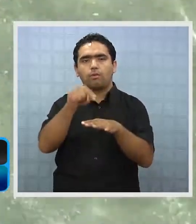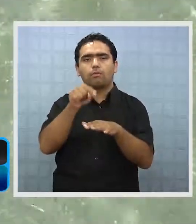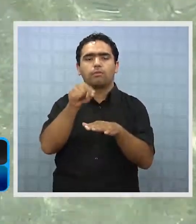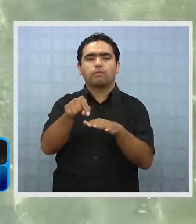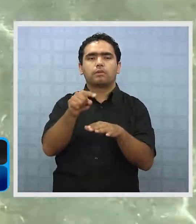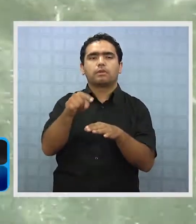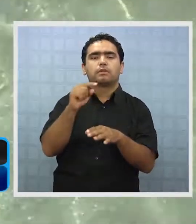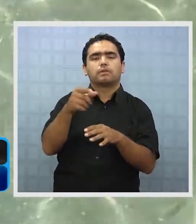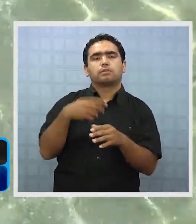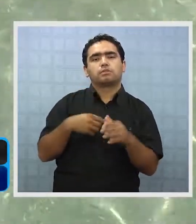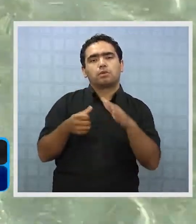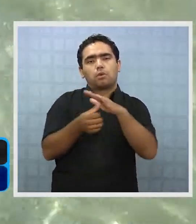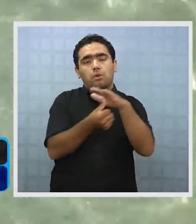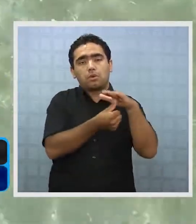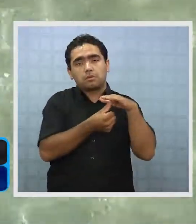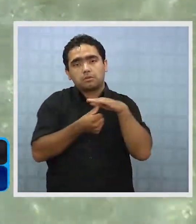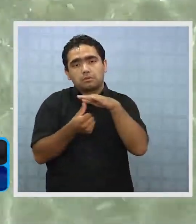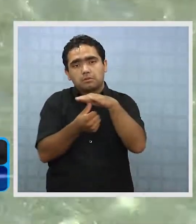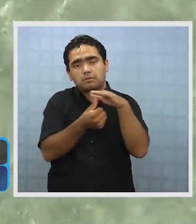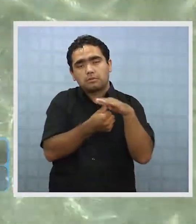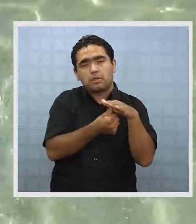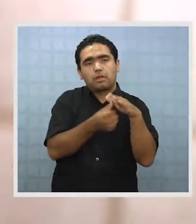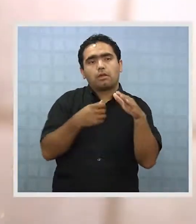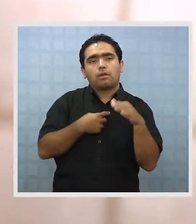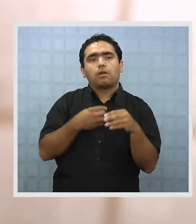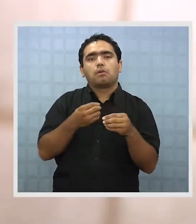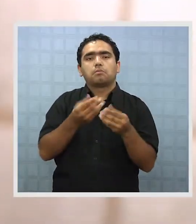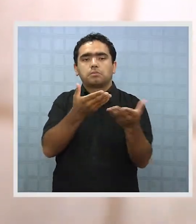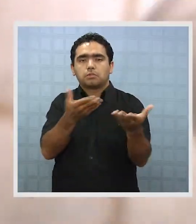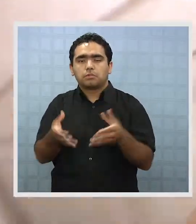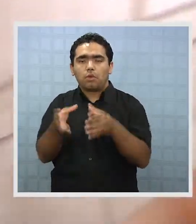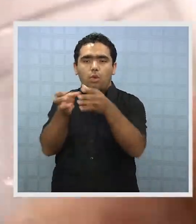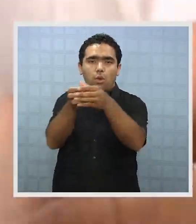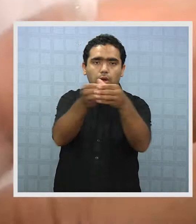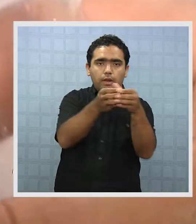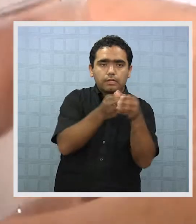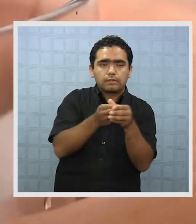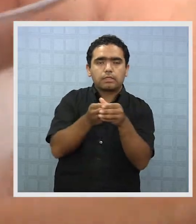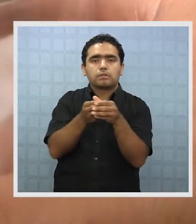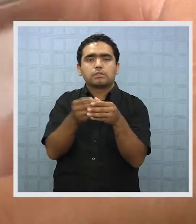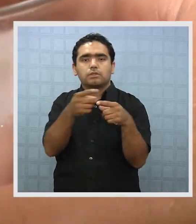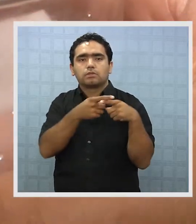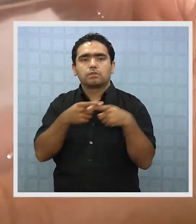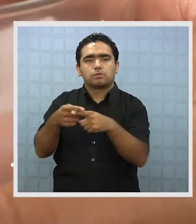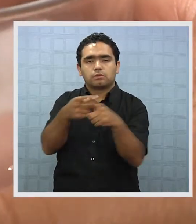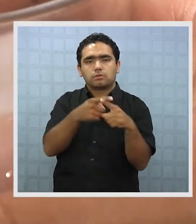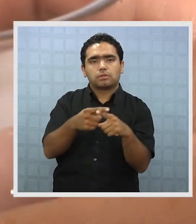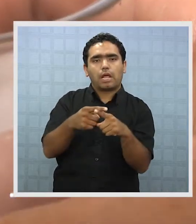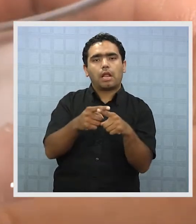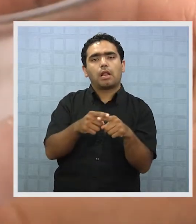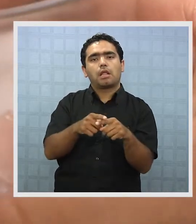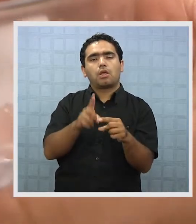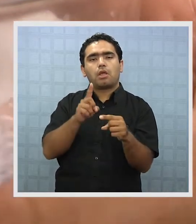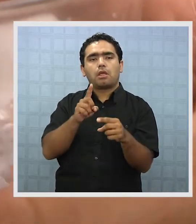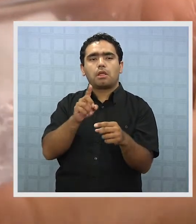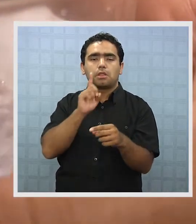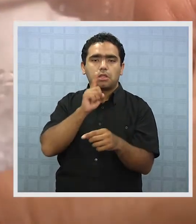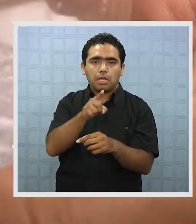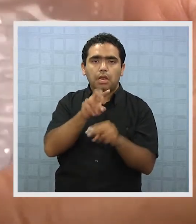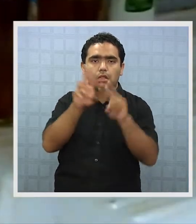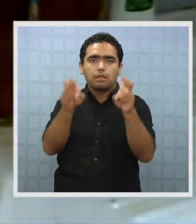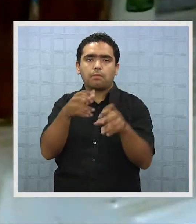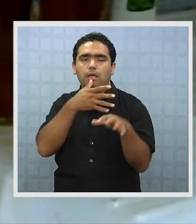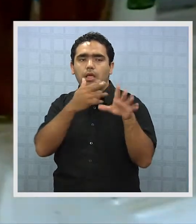Ambiente del Consejo Regional de Tarapacá citó a las organizaciones sociales vinculadas con el tema para informar y